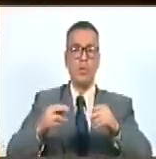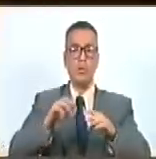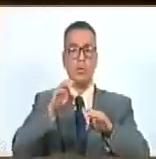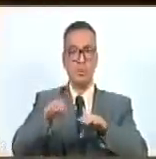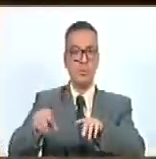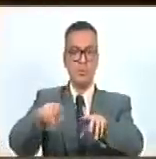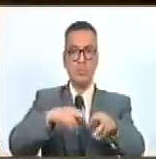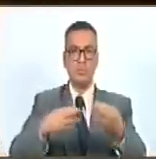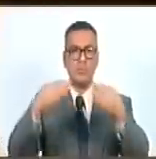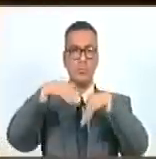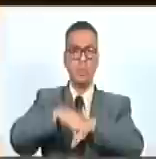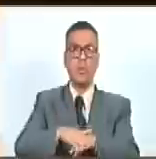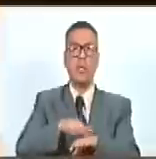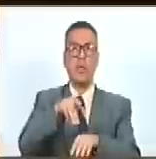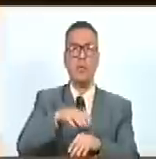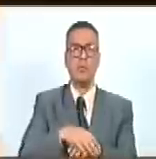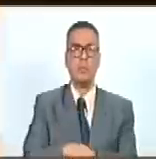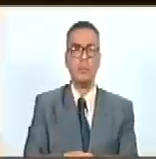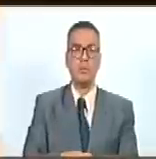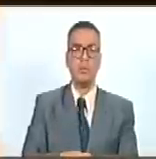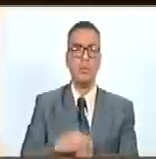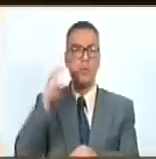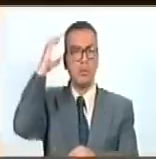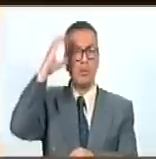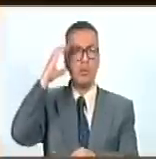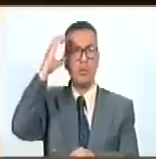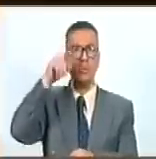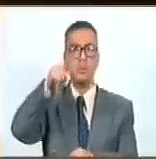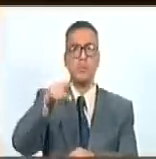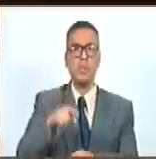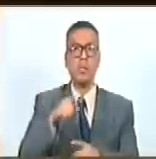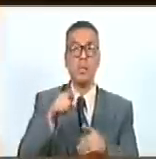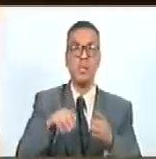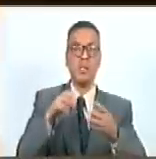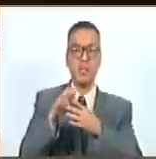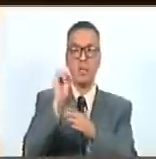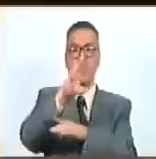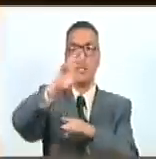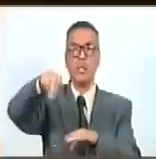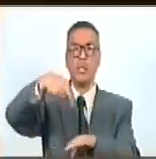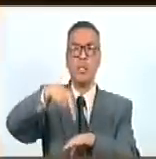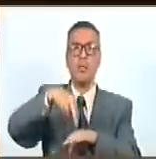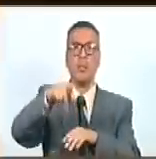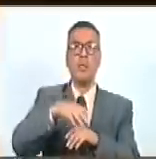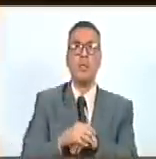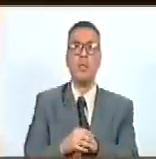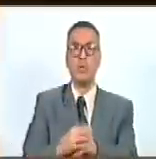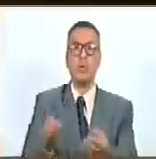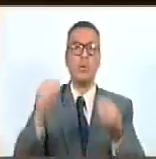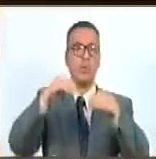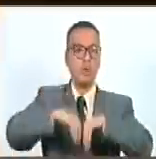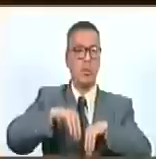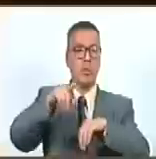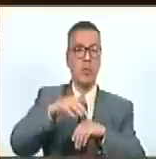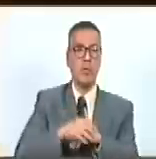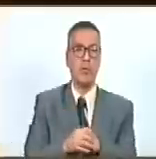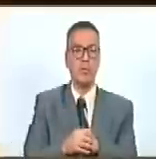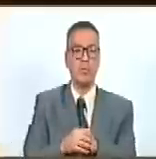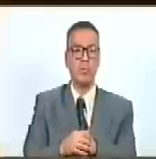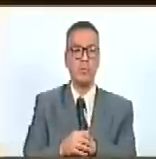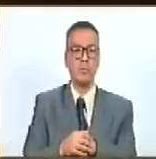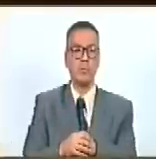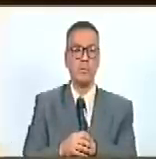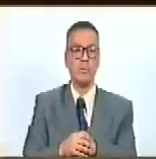para que consideremos en esta plenaria de la Asamblea Nacional un acuerdo de